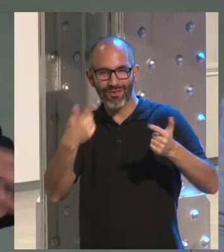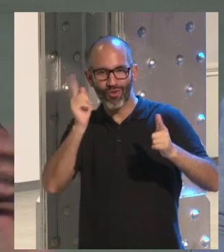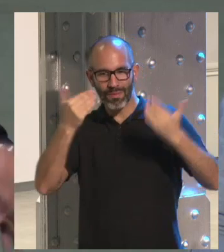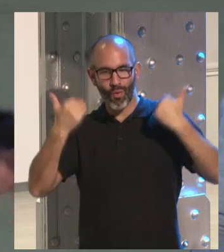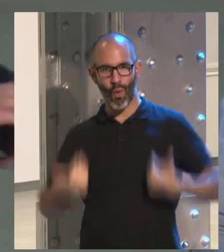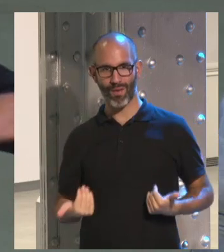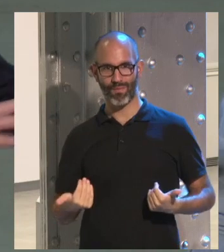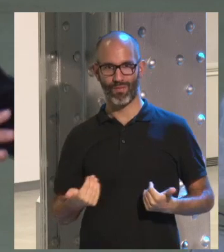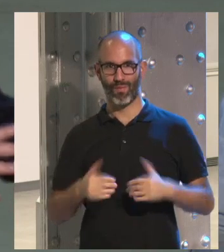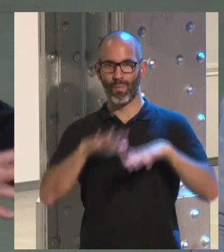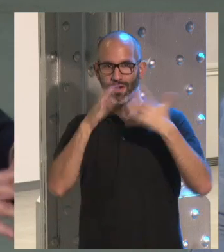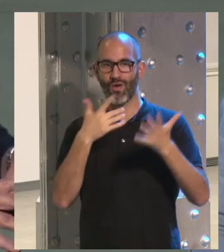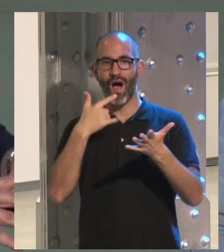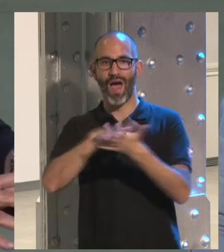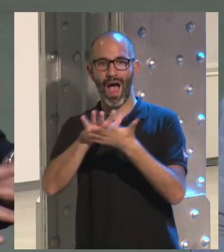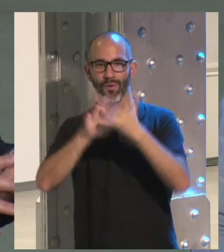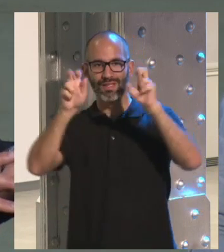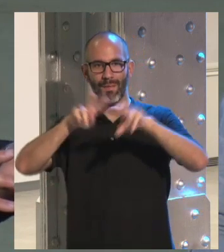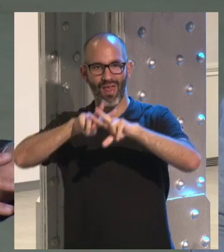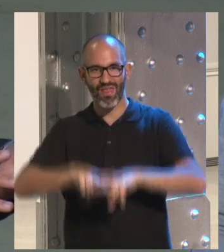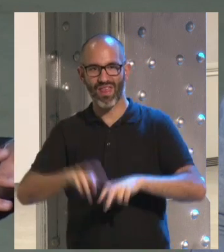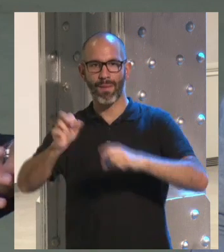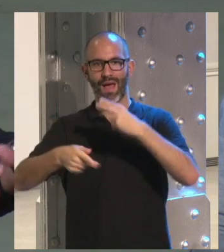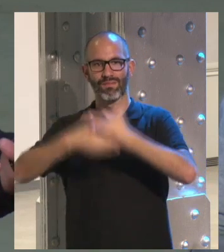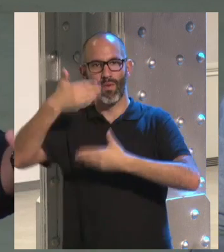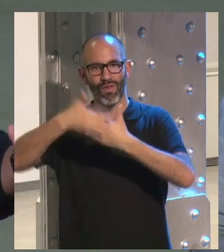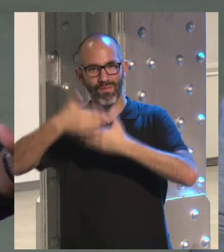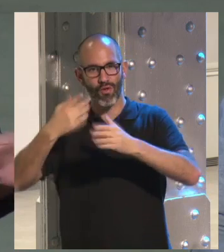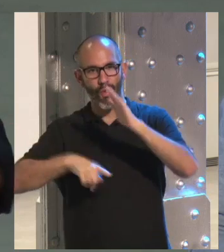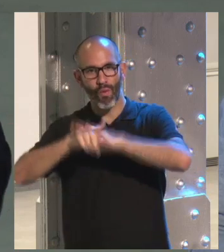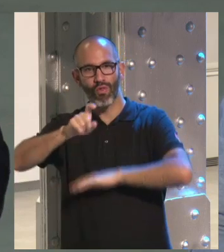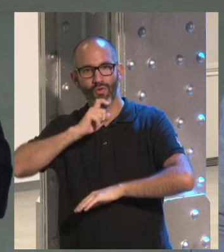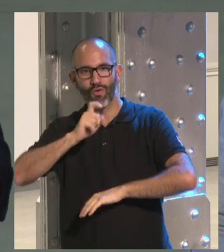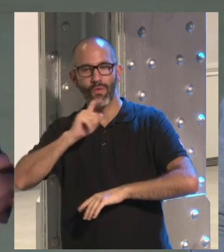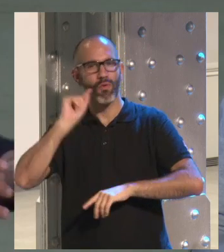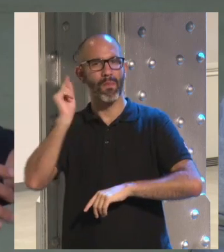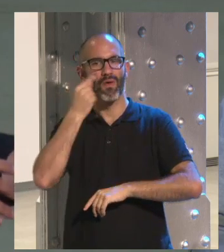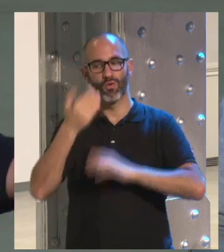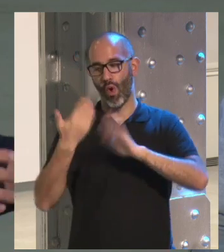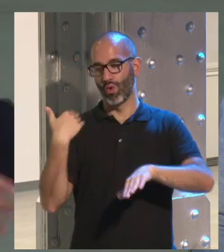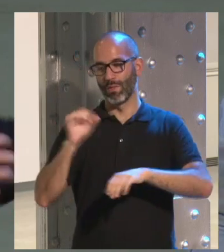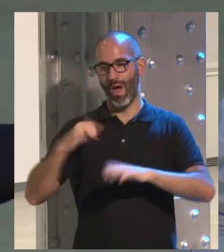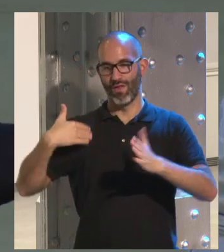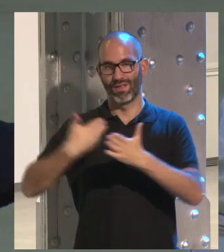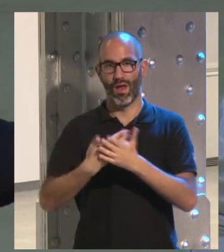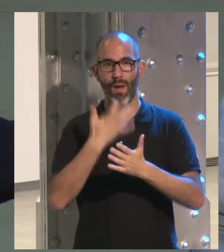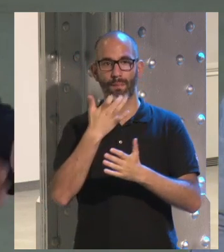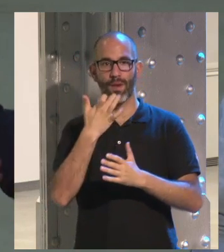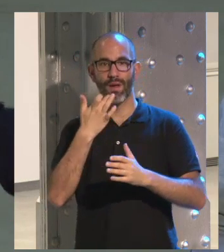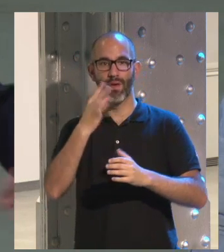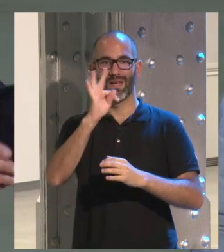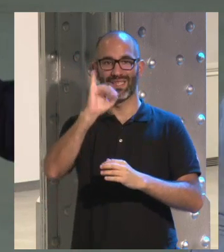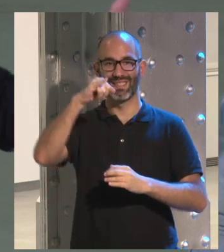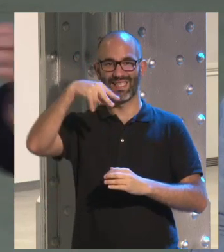estudio también me interesa mucho todas esas tendencias como están evolucionando me he dado cuenta que estos últimos años redes sociales ahora Tinder y tal